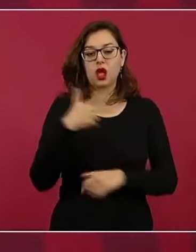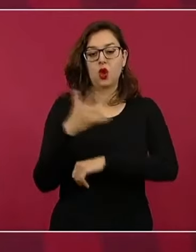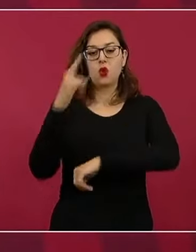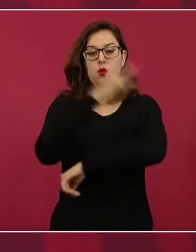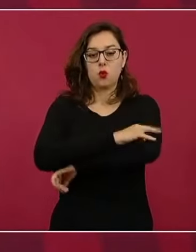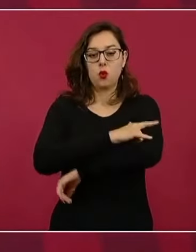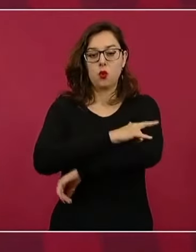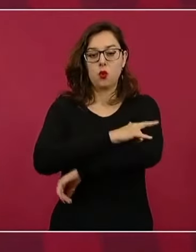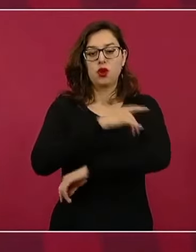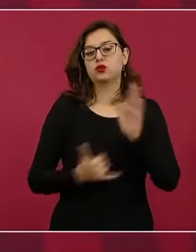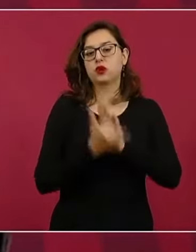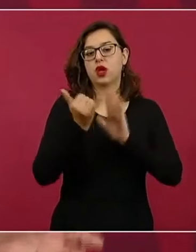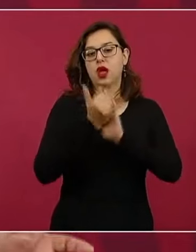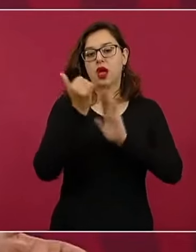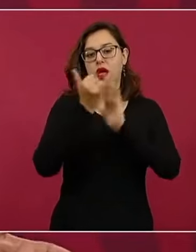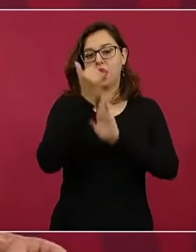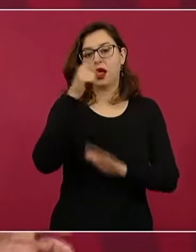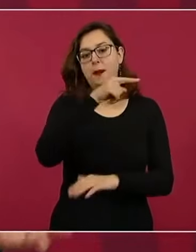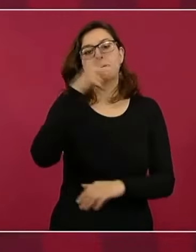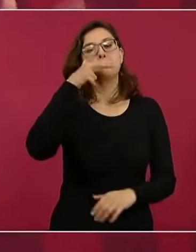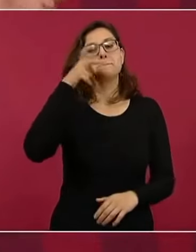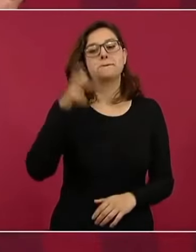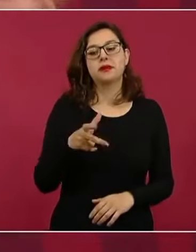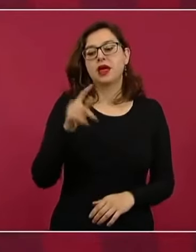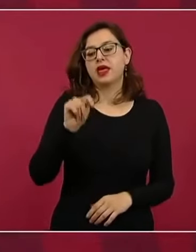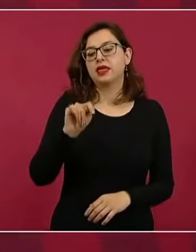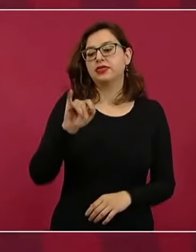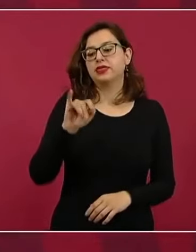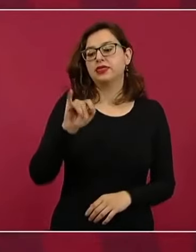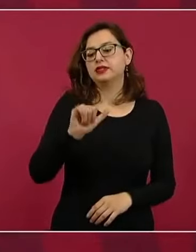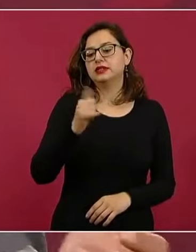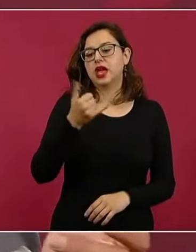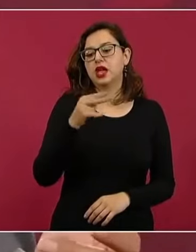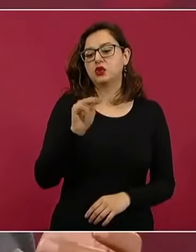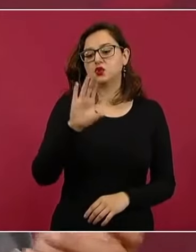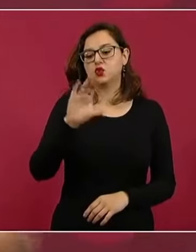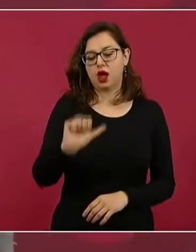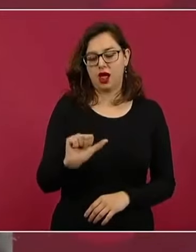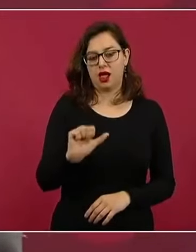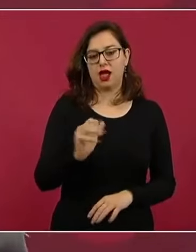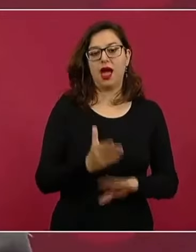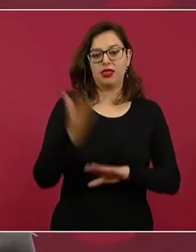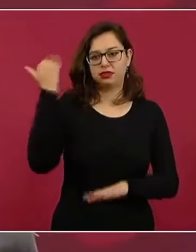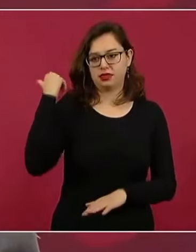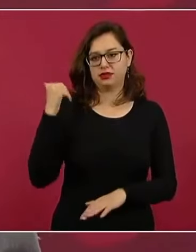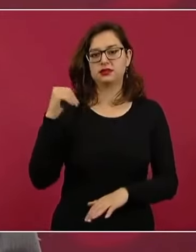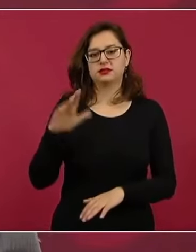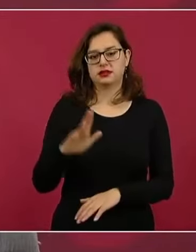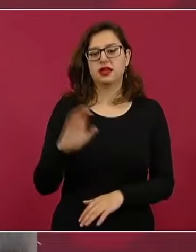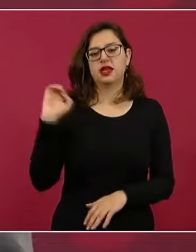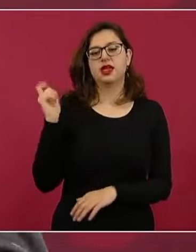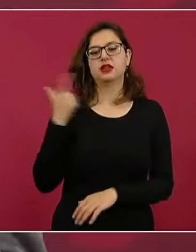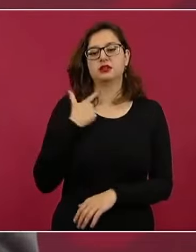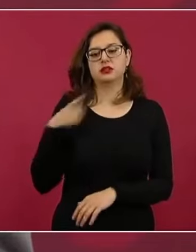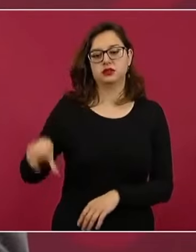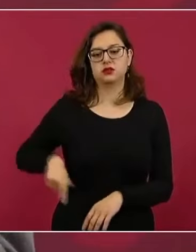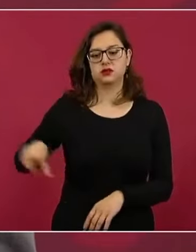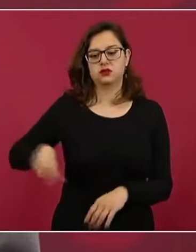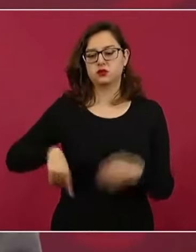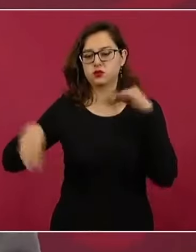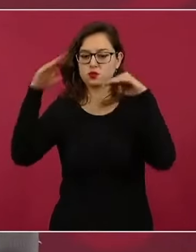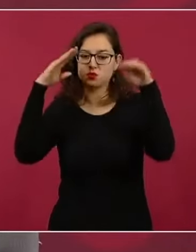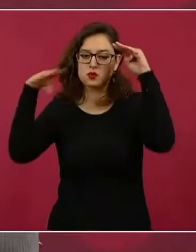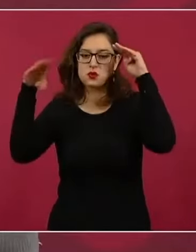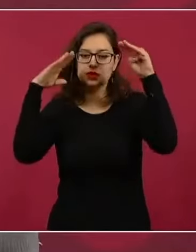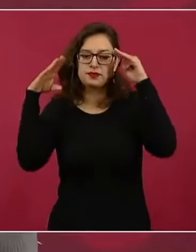Hubo un debate si era Texcoco o Tizayuca, muchos,